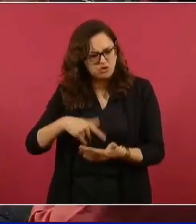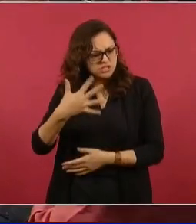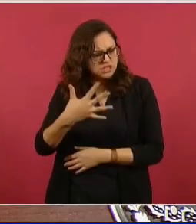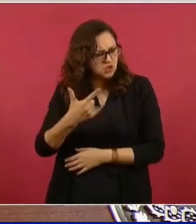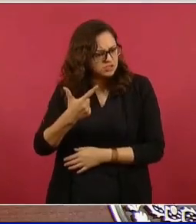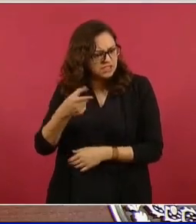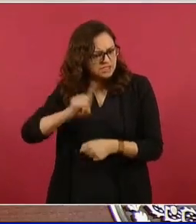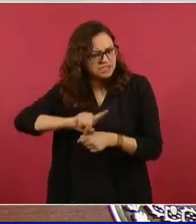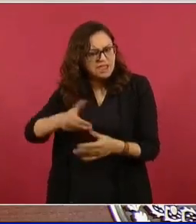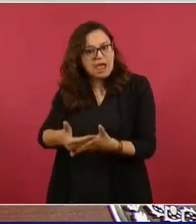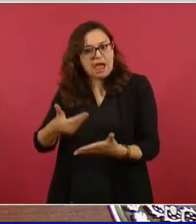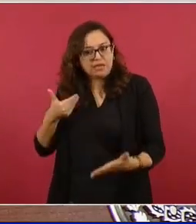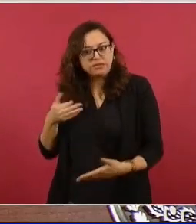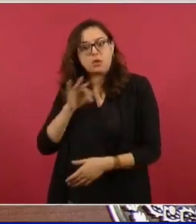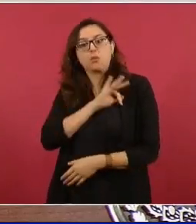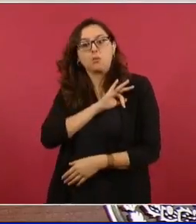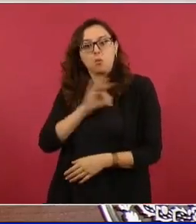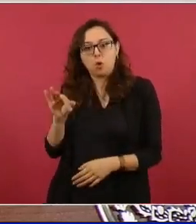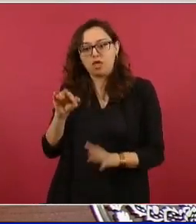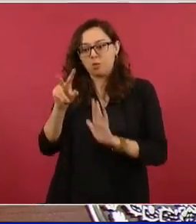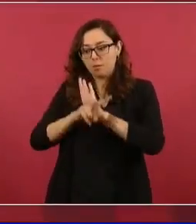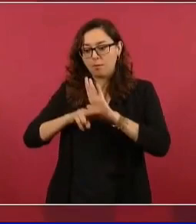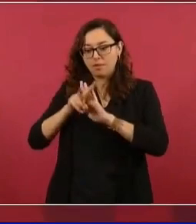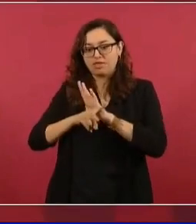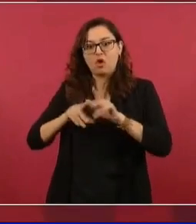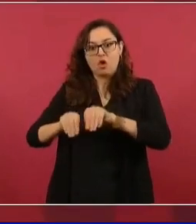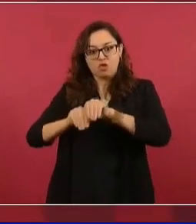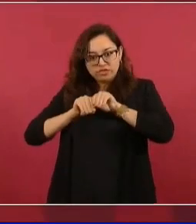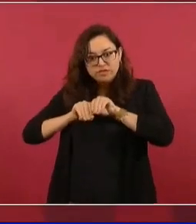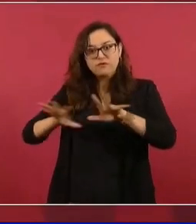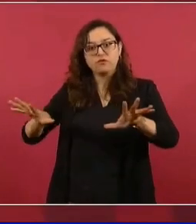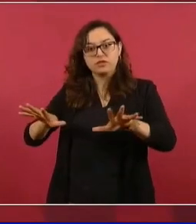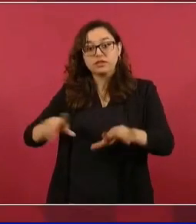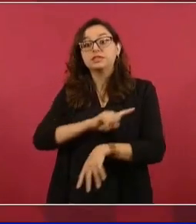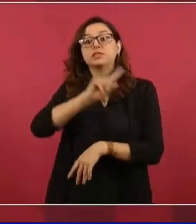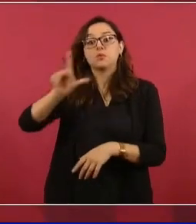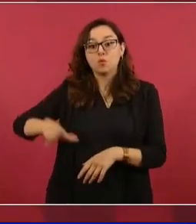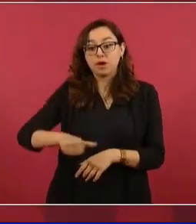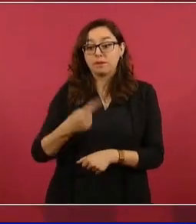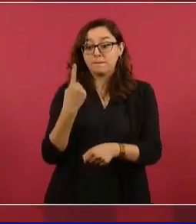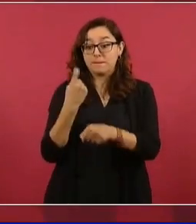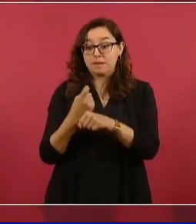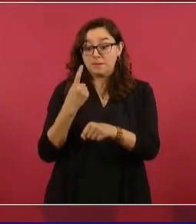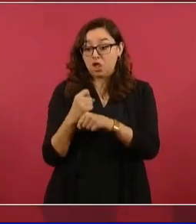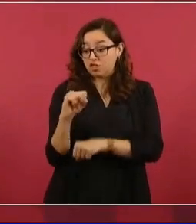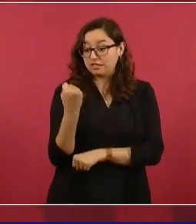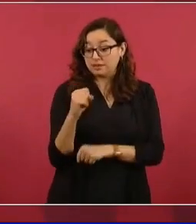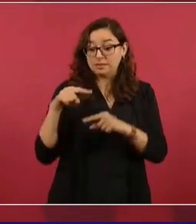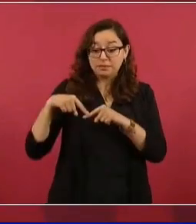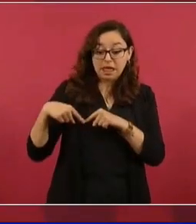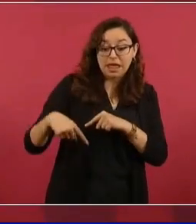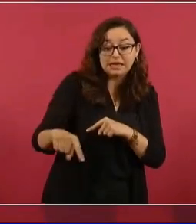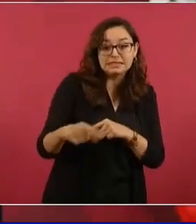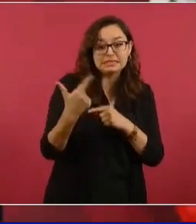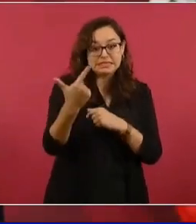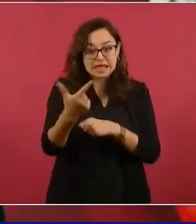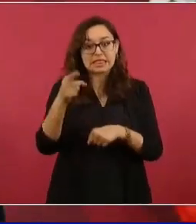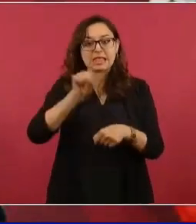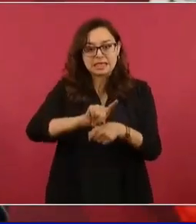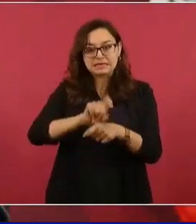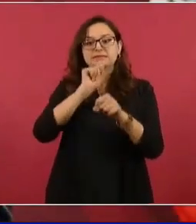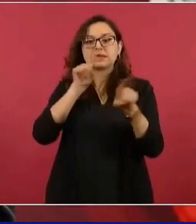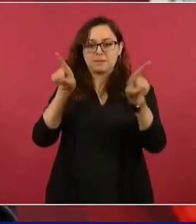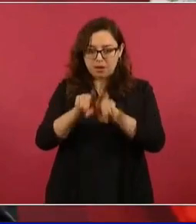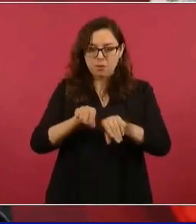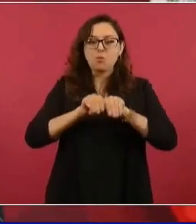y cinco o siete días después del informe. Entonces, estamos haciendo algunos